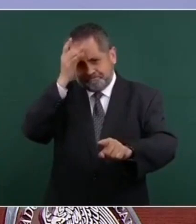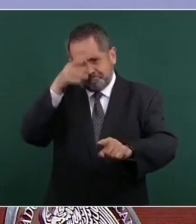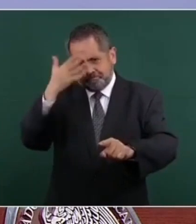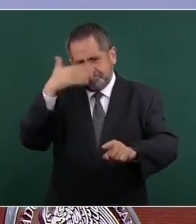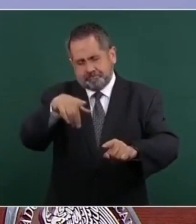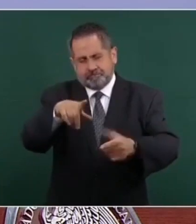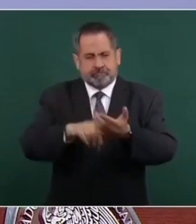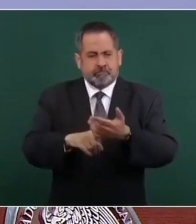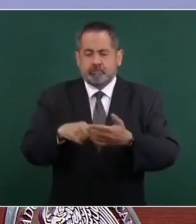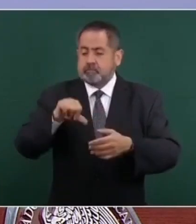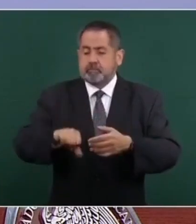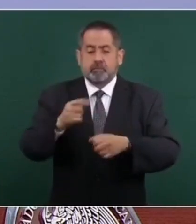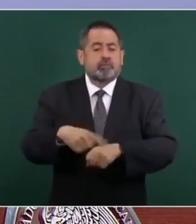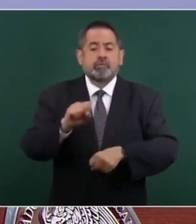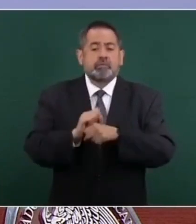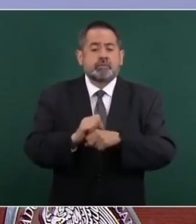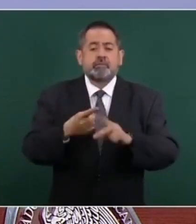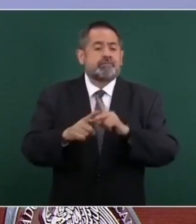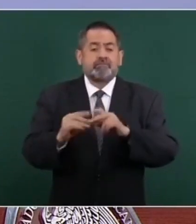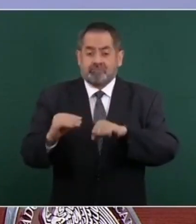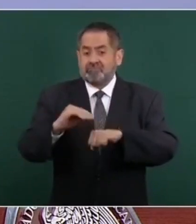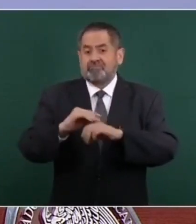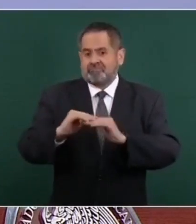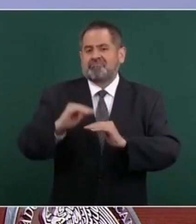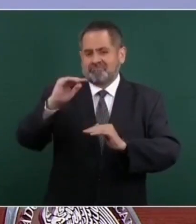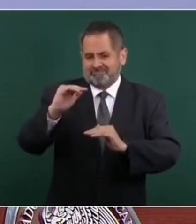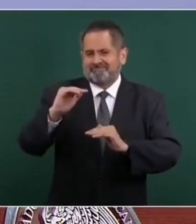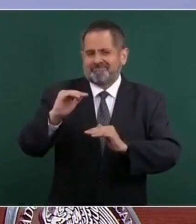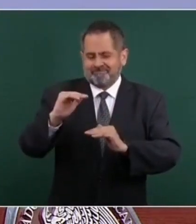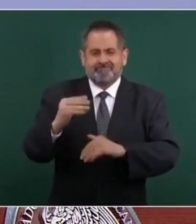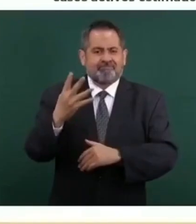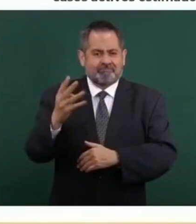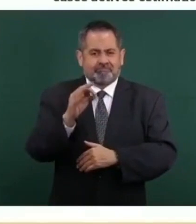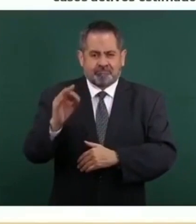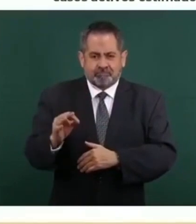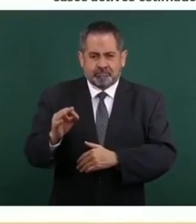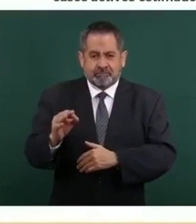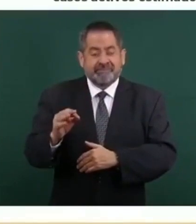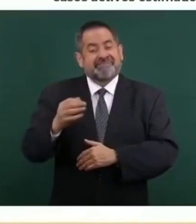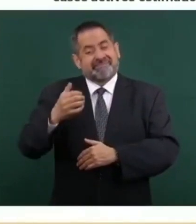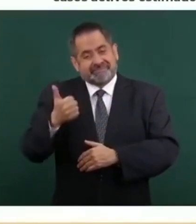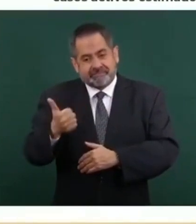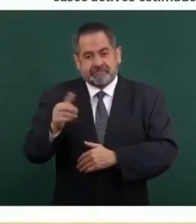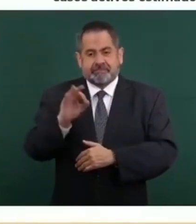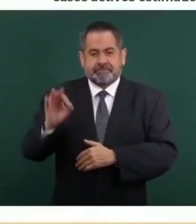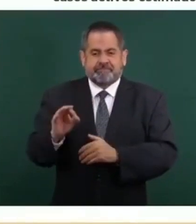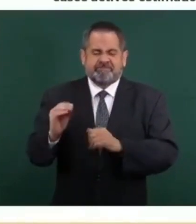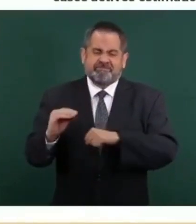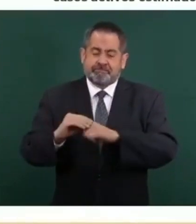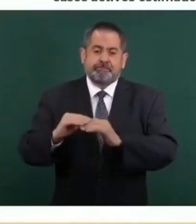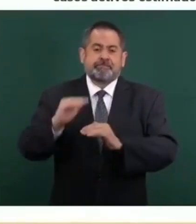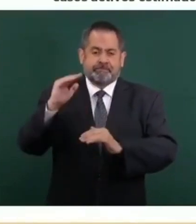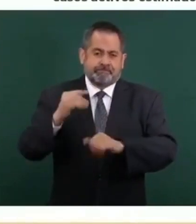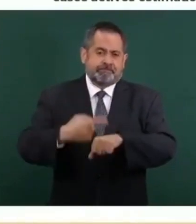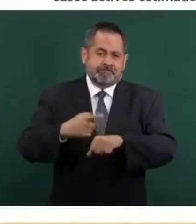representa la nueva variante del coronavirus es muy alto. Esto, de acuerdo con la evidencia preliminar, podría